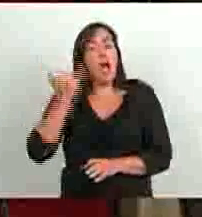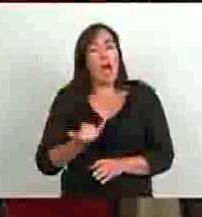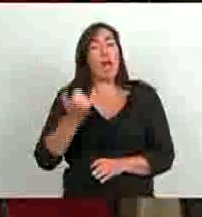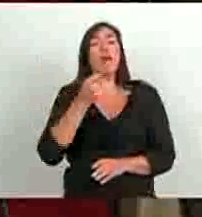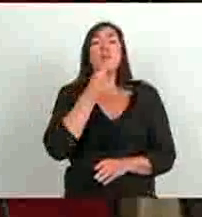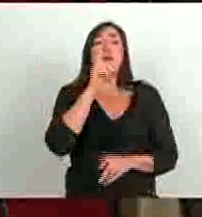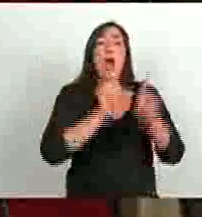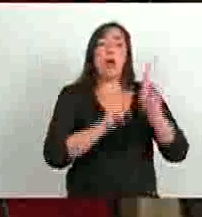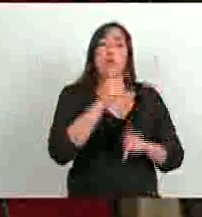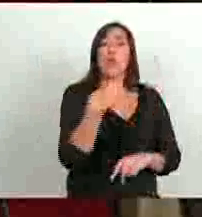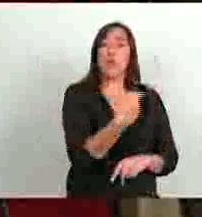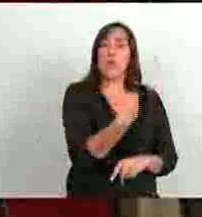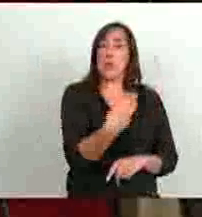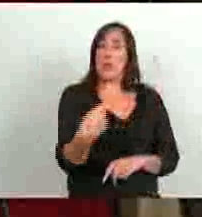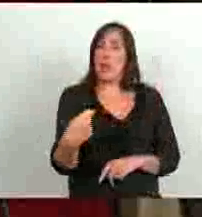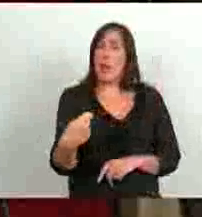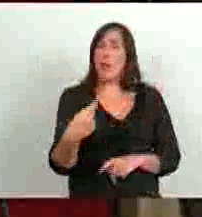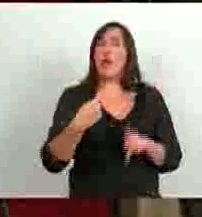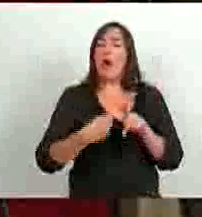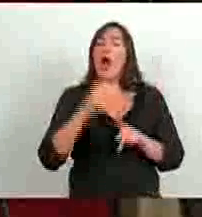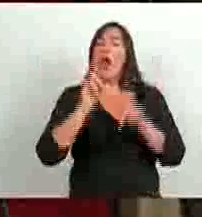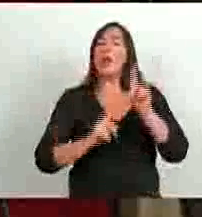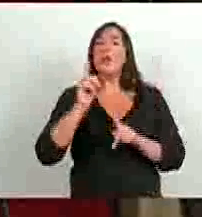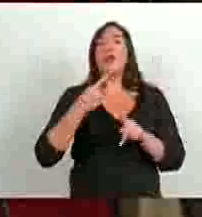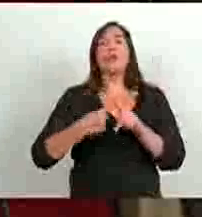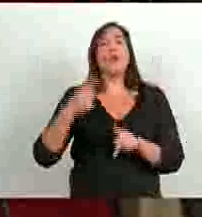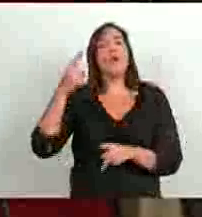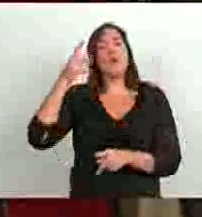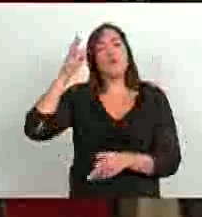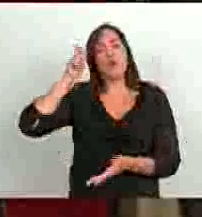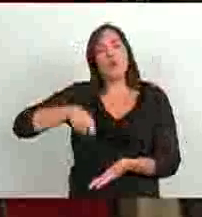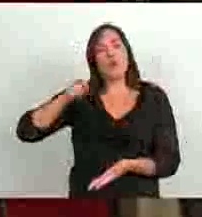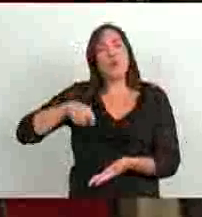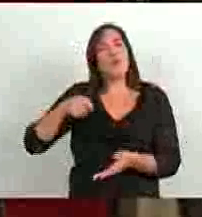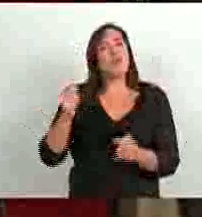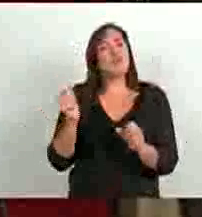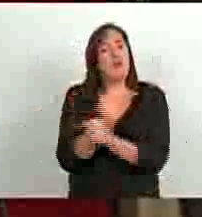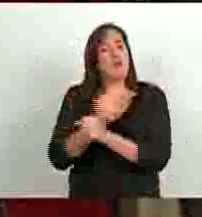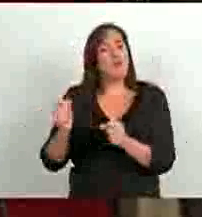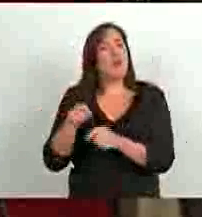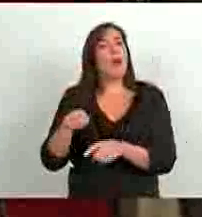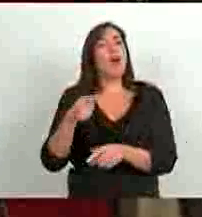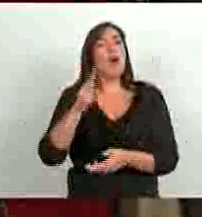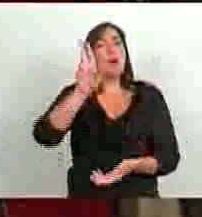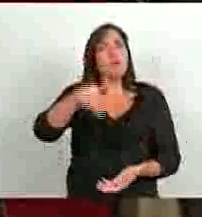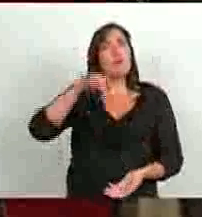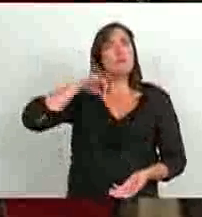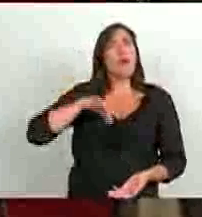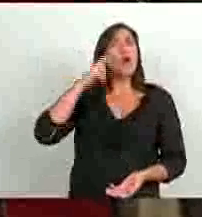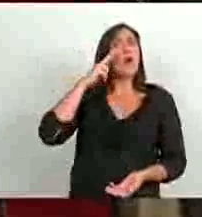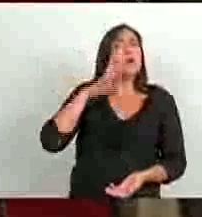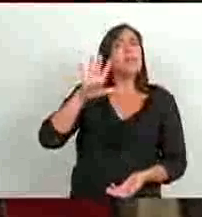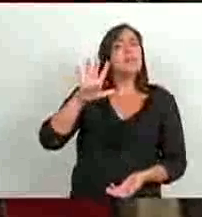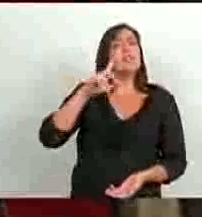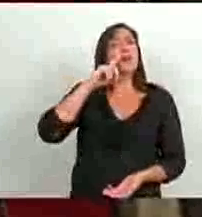es el de la República Argentina, por fallos judiciales de ajuste, están cobrando 95